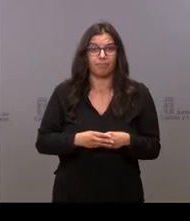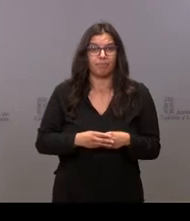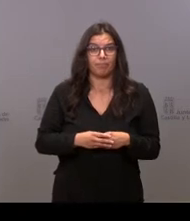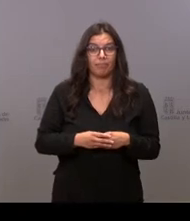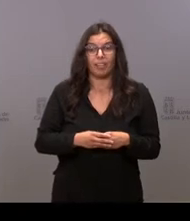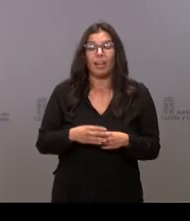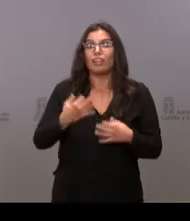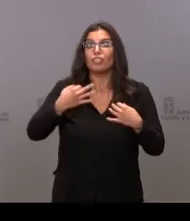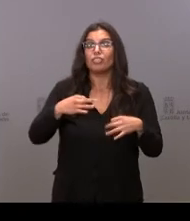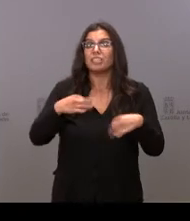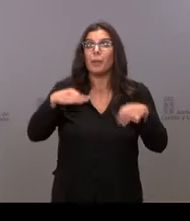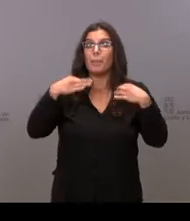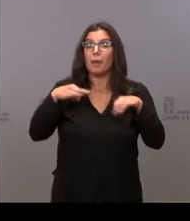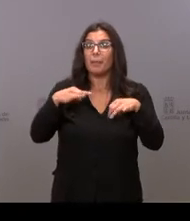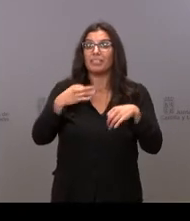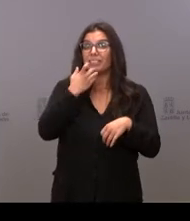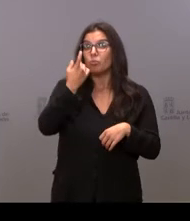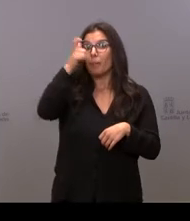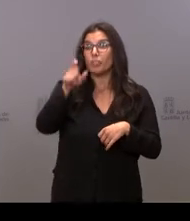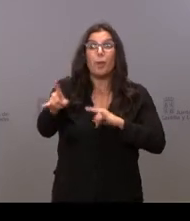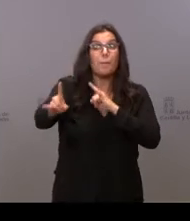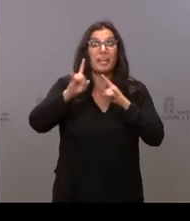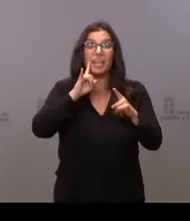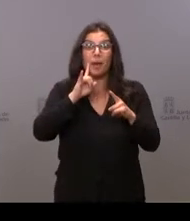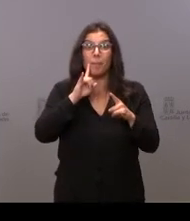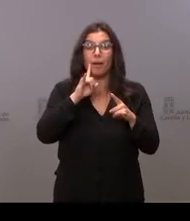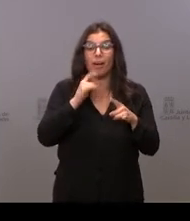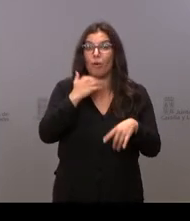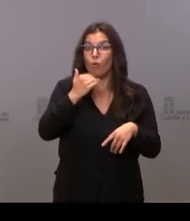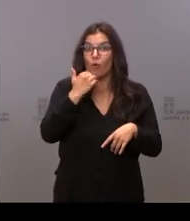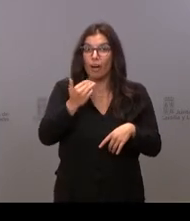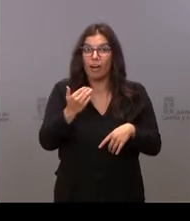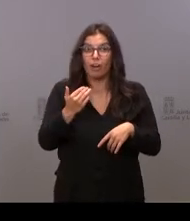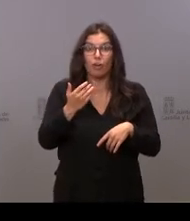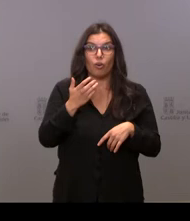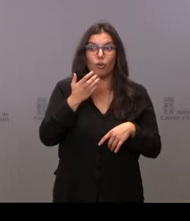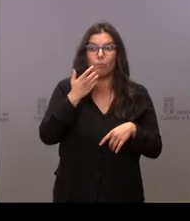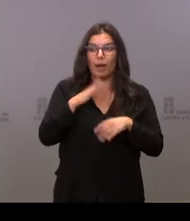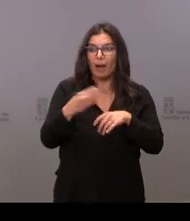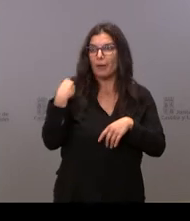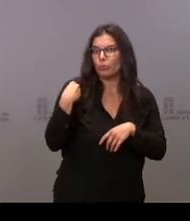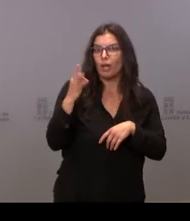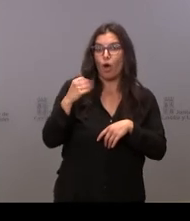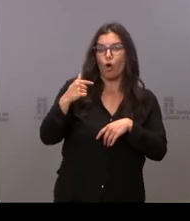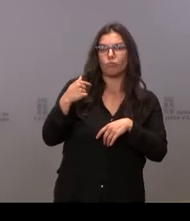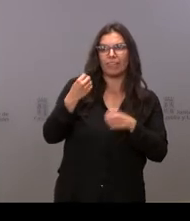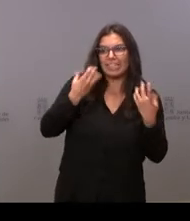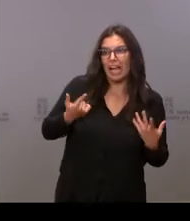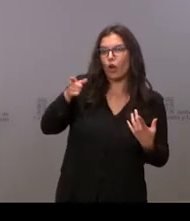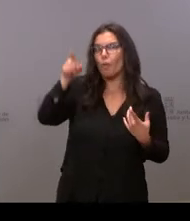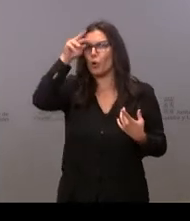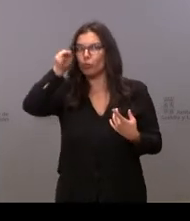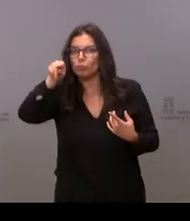teléfono. Sabes que te llaman para cualquier problema que tengas o que tienen, es